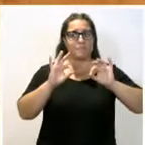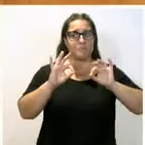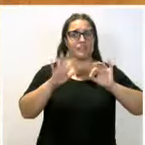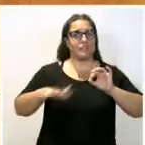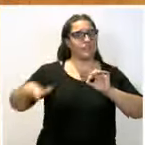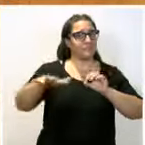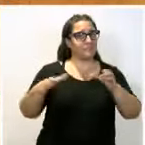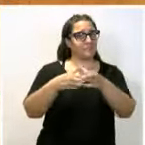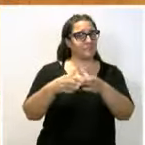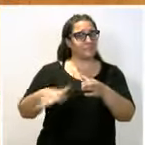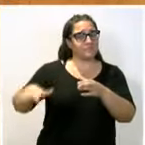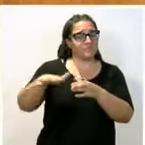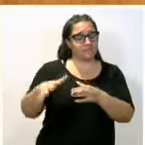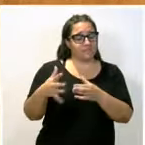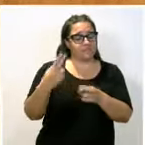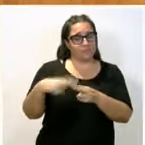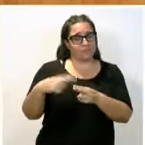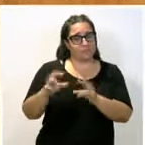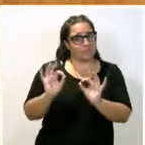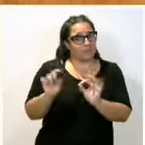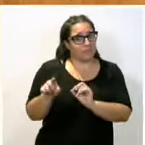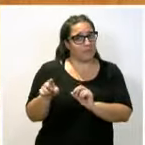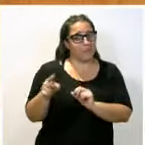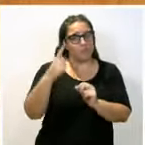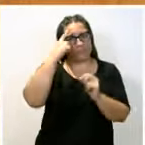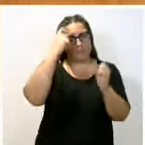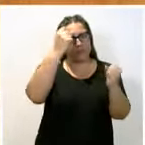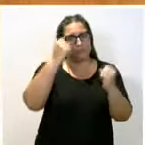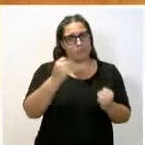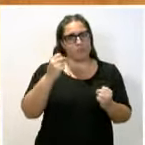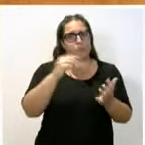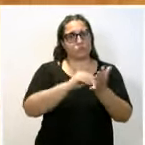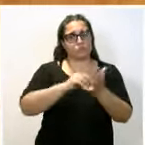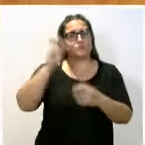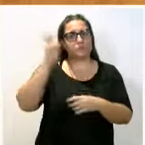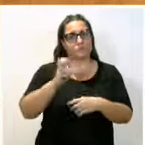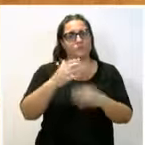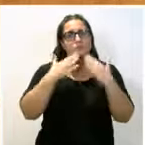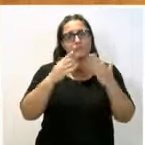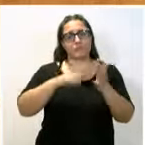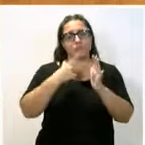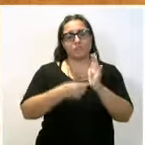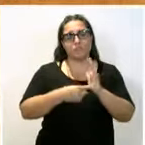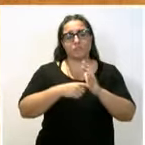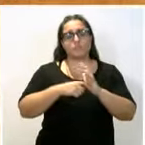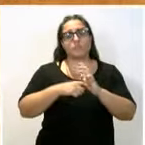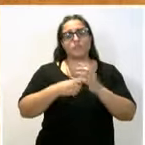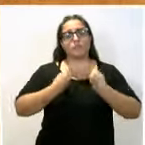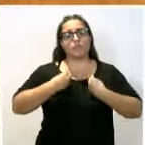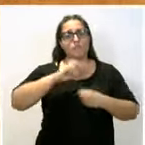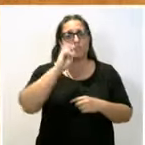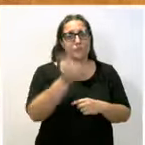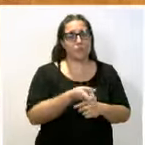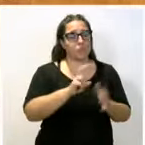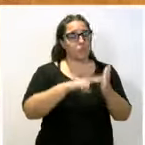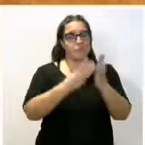concreta, basta ver los expertos que han traído con ocasión de la ley de biodiversidad o las propias enmiendas a la totalidad que se han